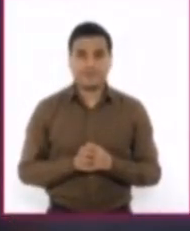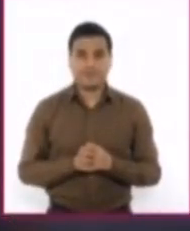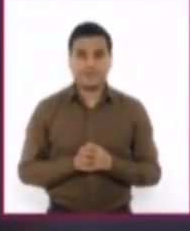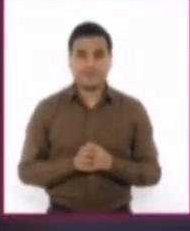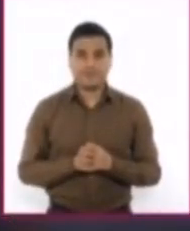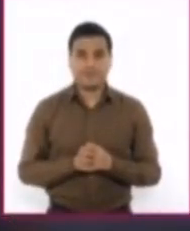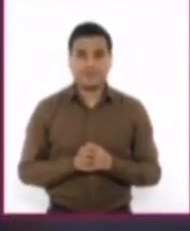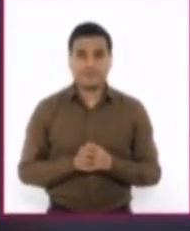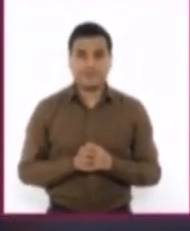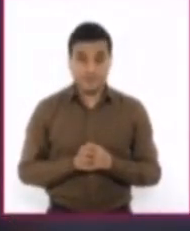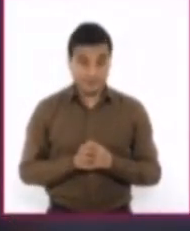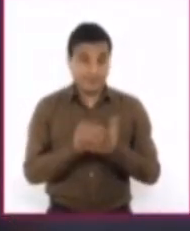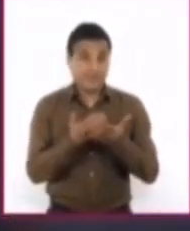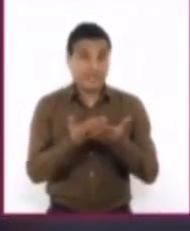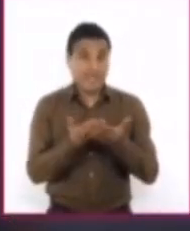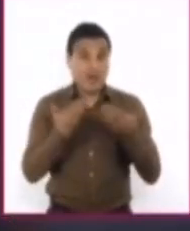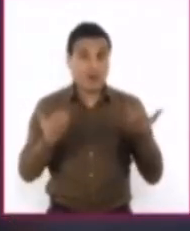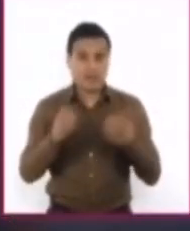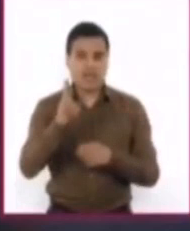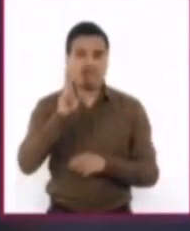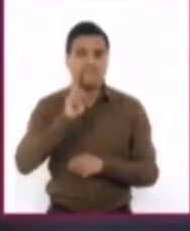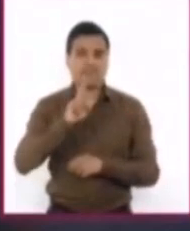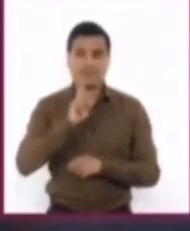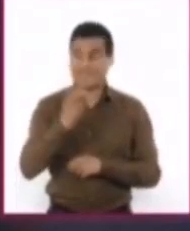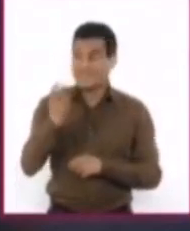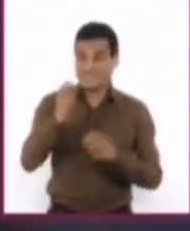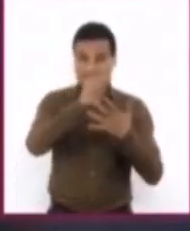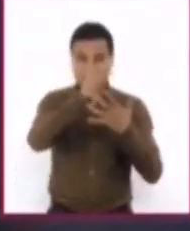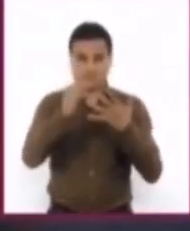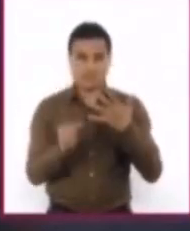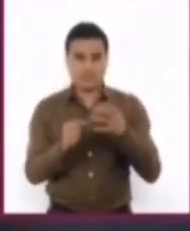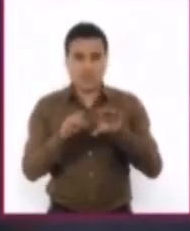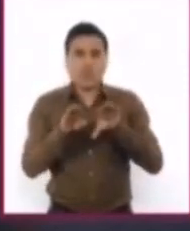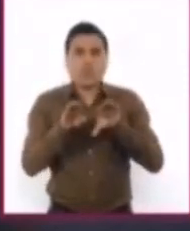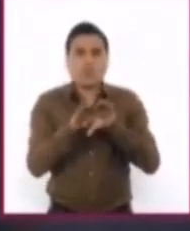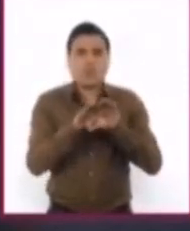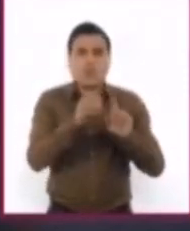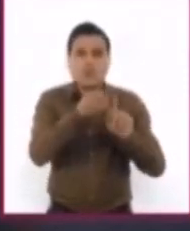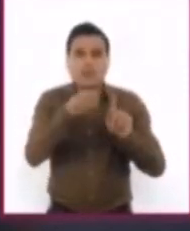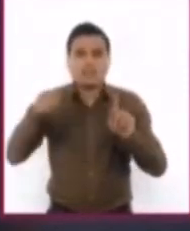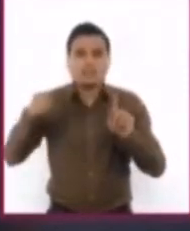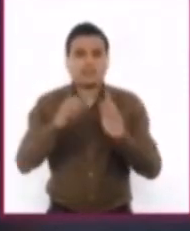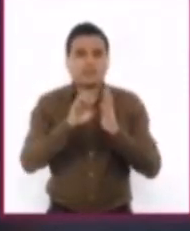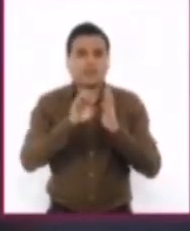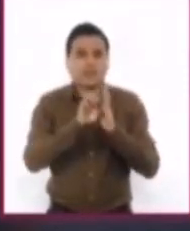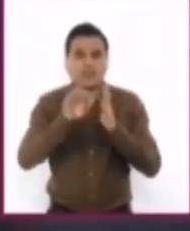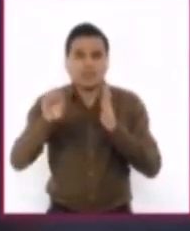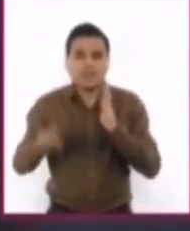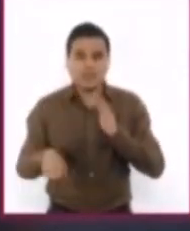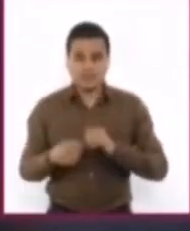Ahora descubramos cómo se aplican estas expresiones en algunas oraciones. Por ejemplo,